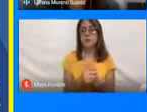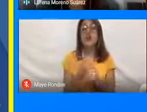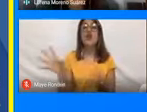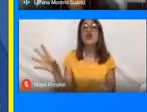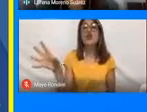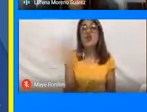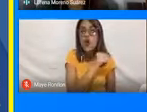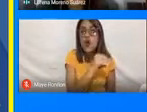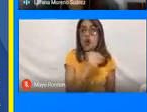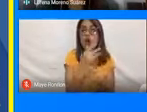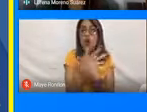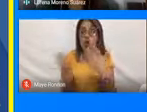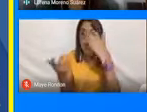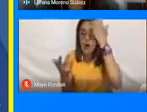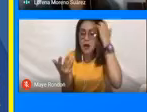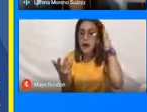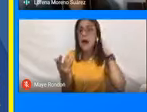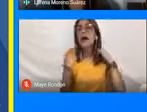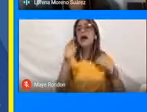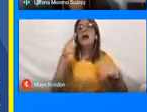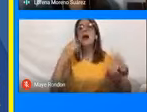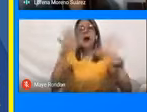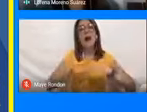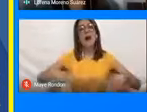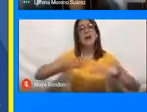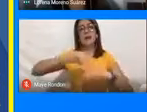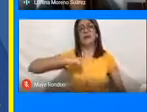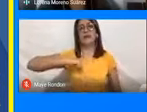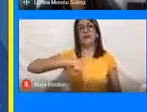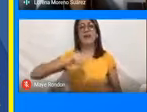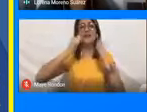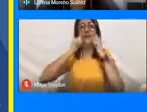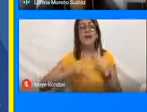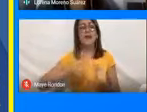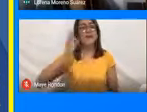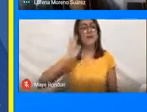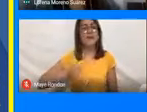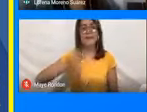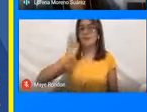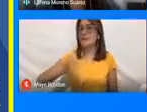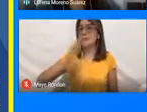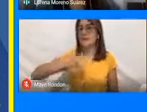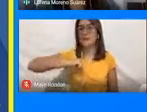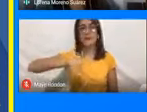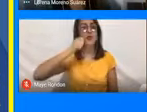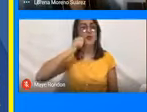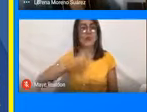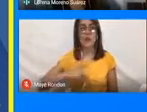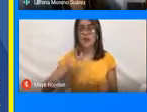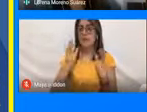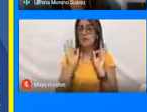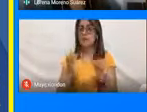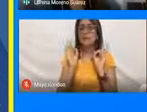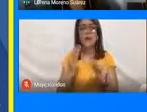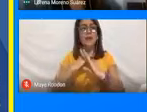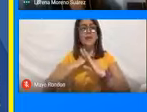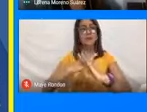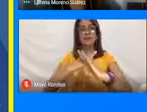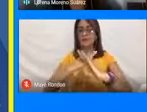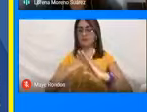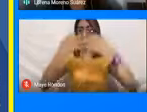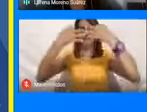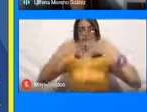actuaciones se enmarcan dentro de un ámbito de los derechos humanos. Siempre, siempre, cuando hablamos de seguridad,